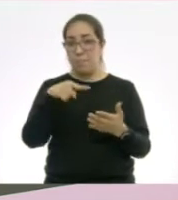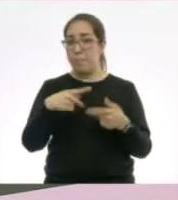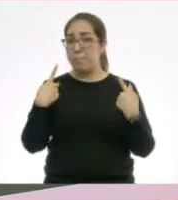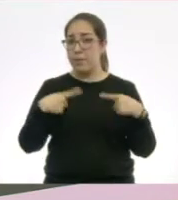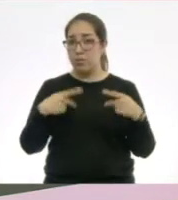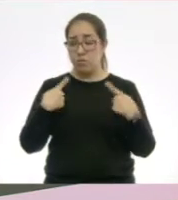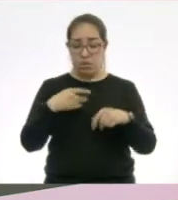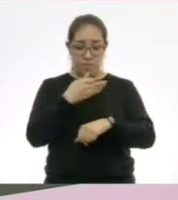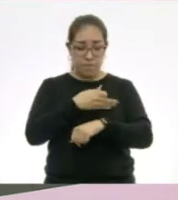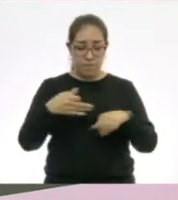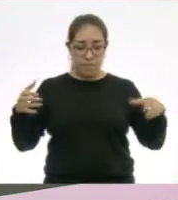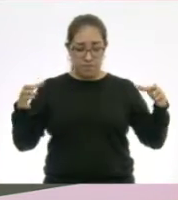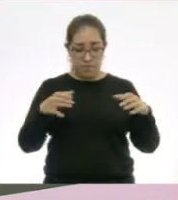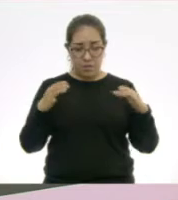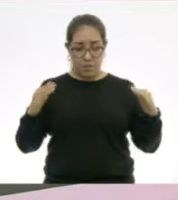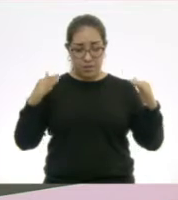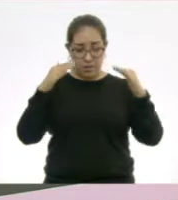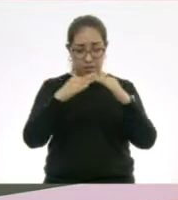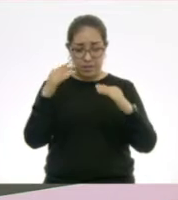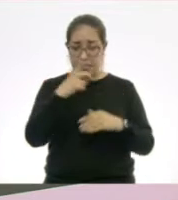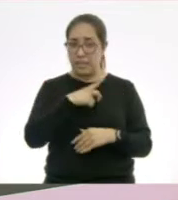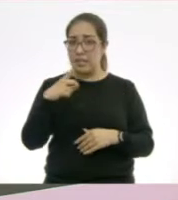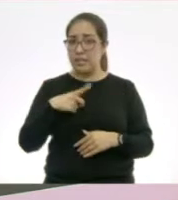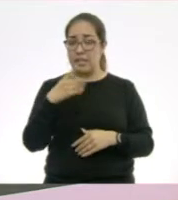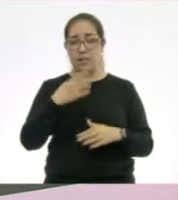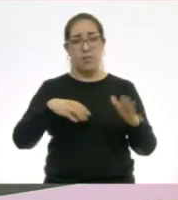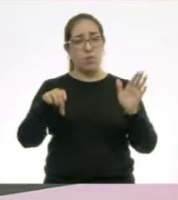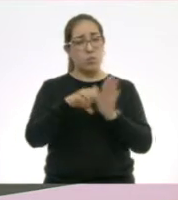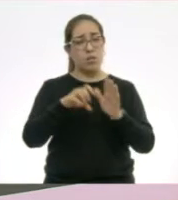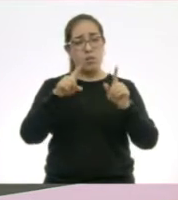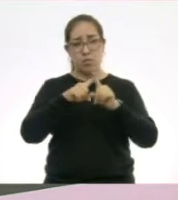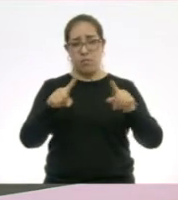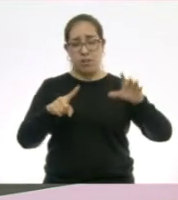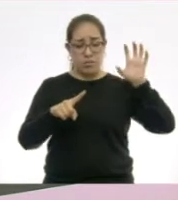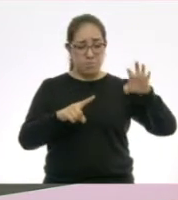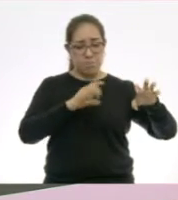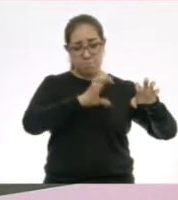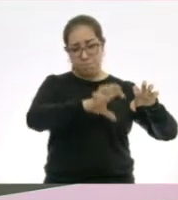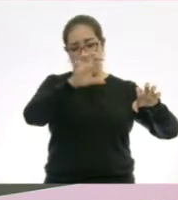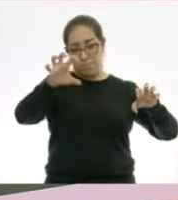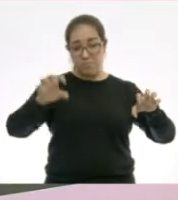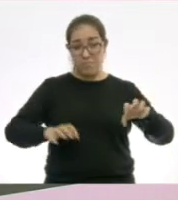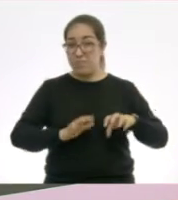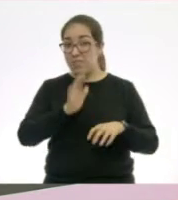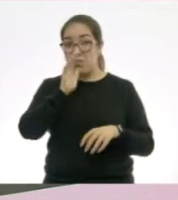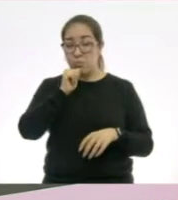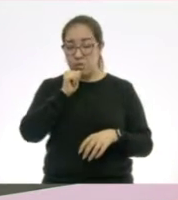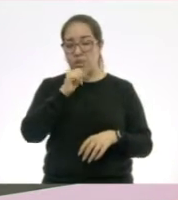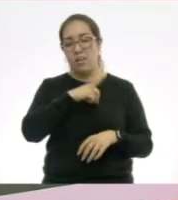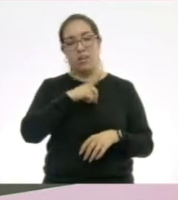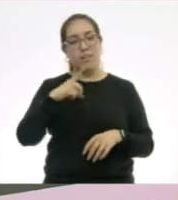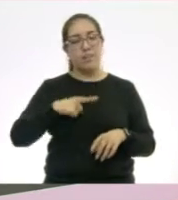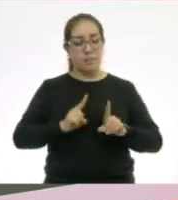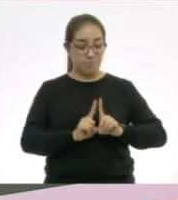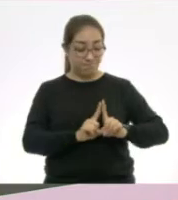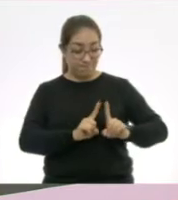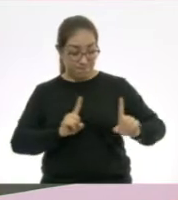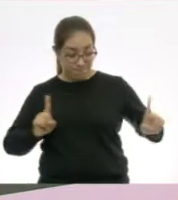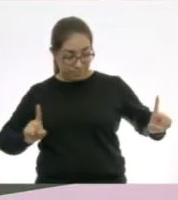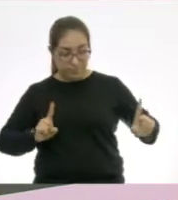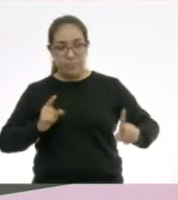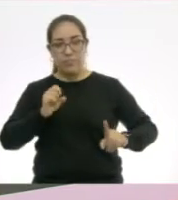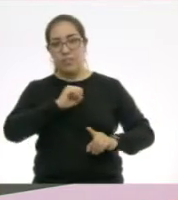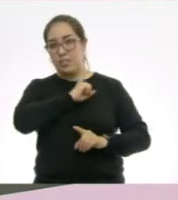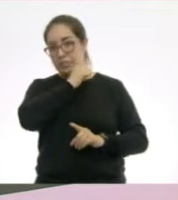deben permanecer en una habitación diferente si esto no es posible, mantener una distancia de al menos un metro de la